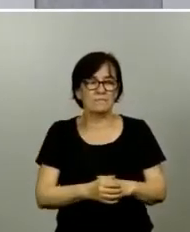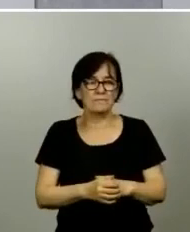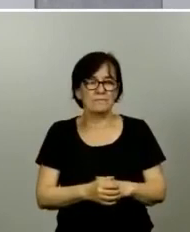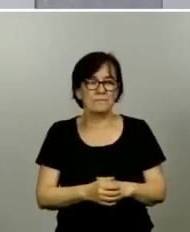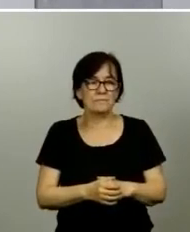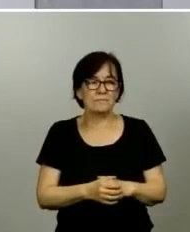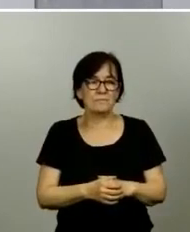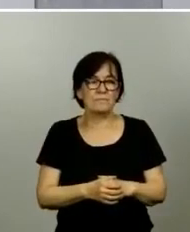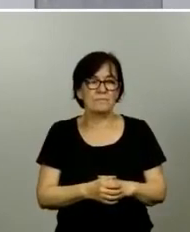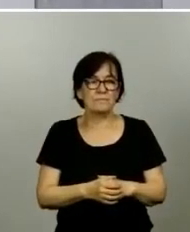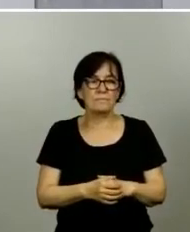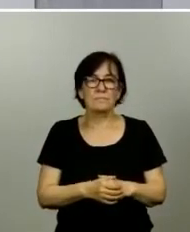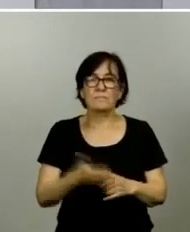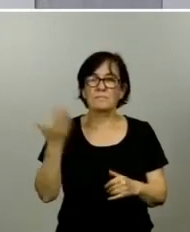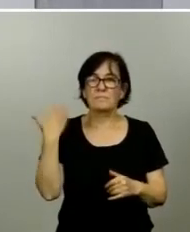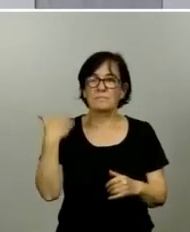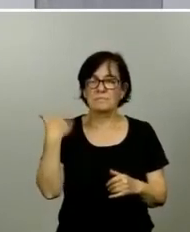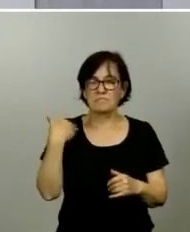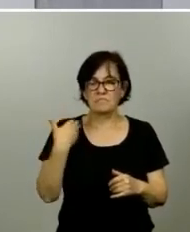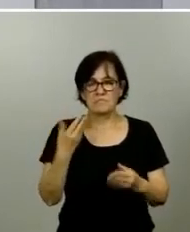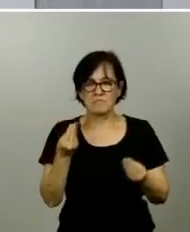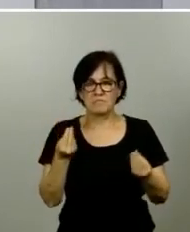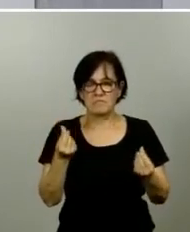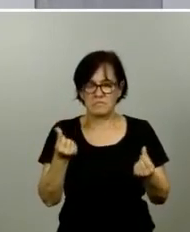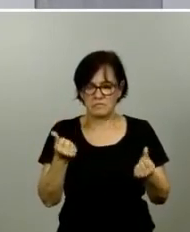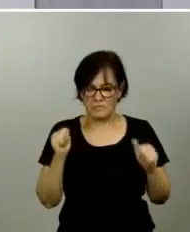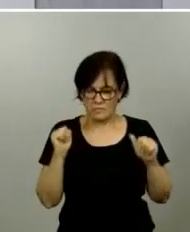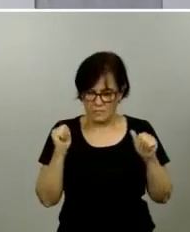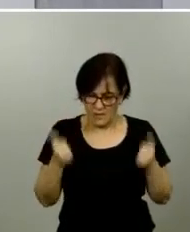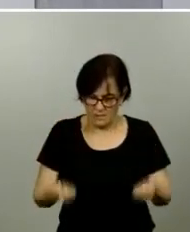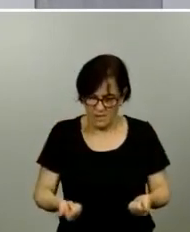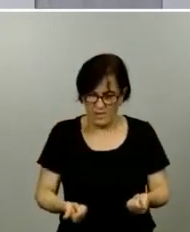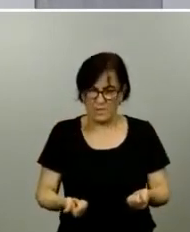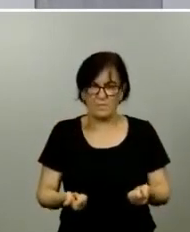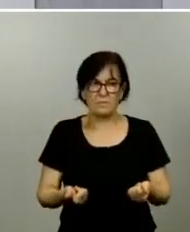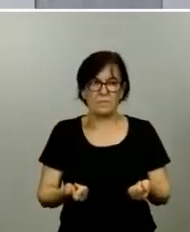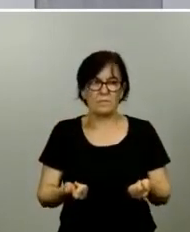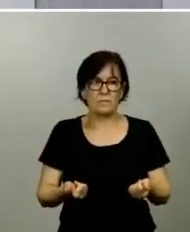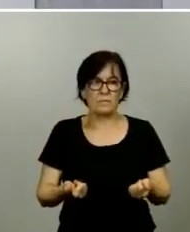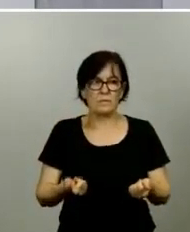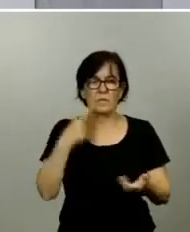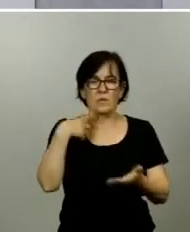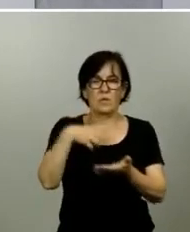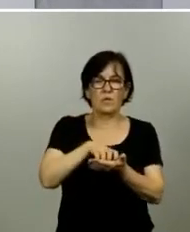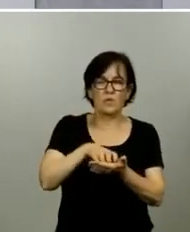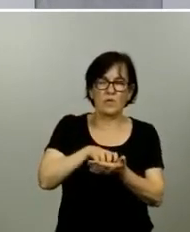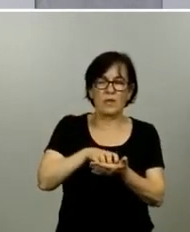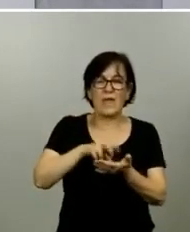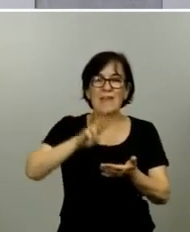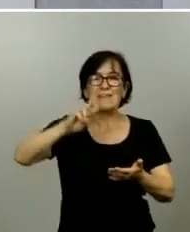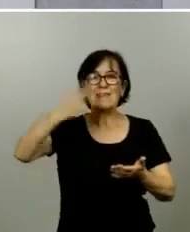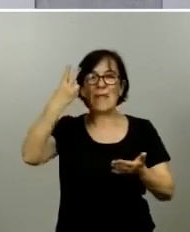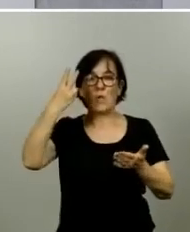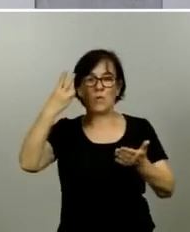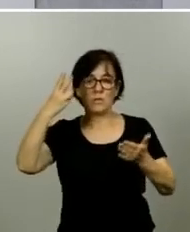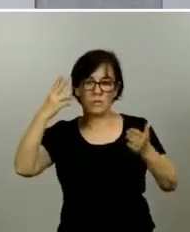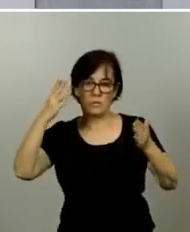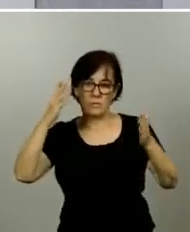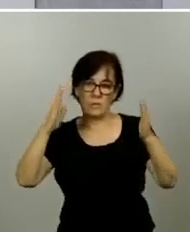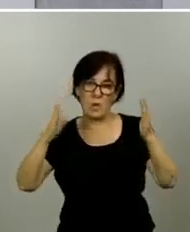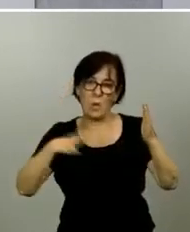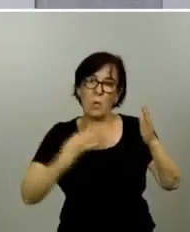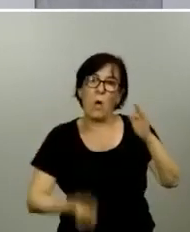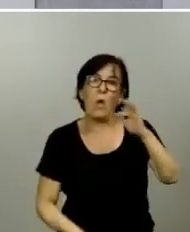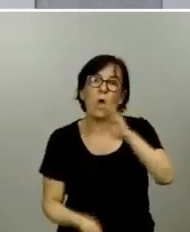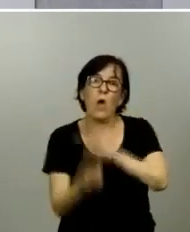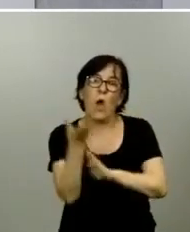desde hace ya días incluso desde el principio siempre ha habido una duda si esa segunda onda iba a existir o no ha habido siempre